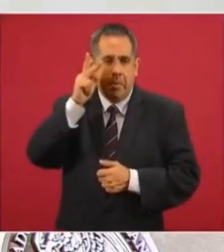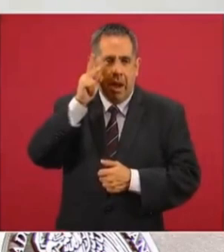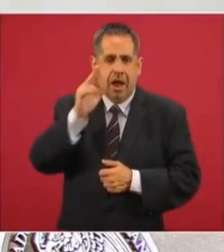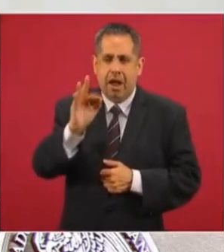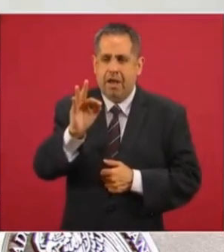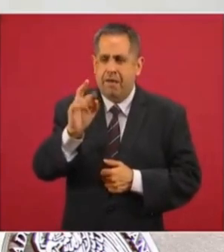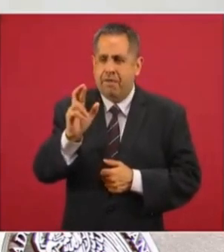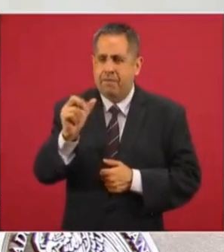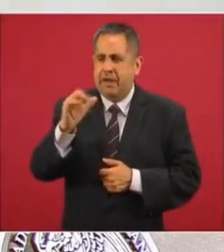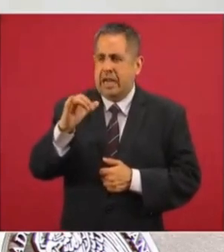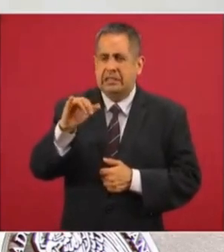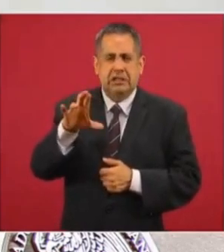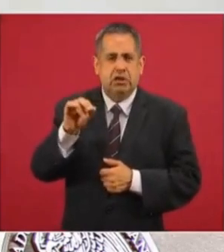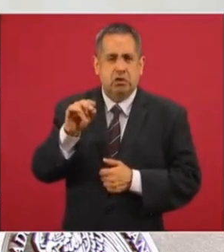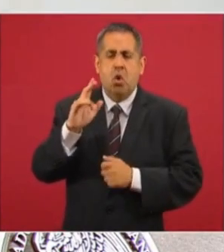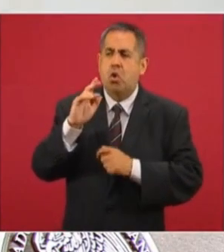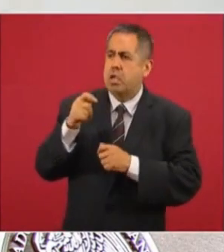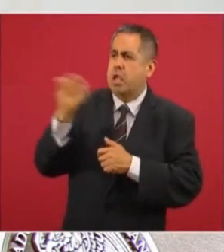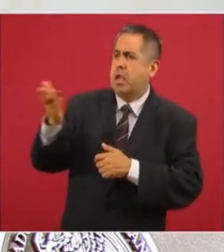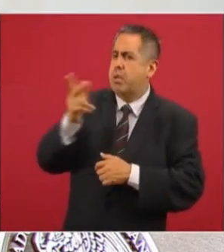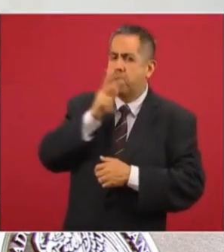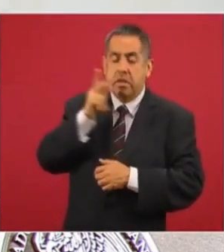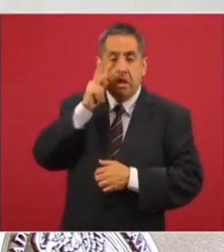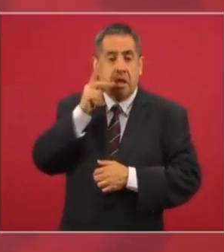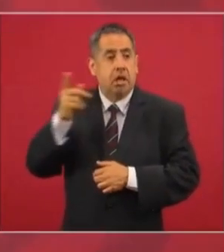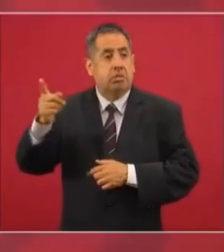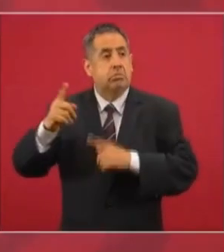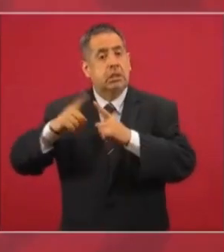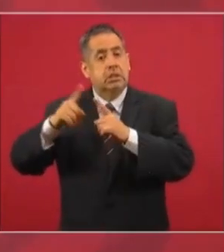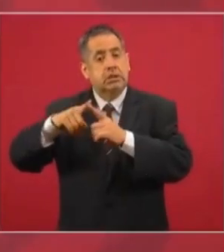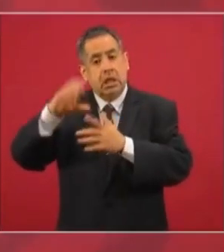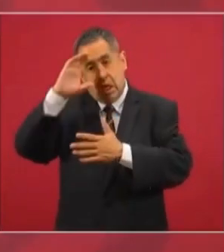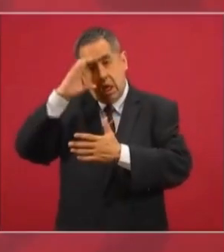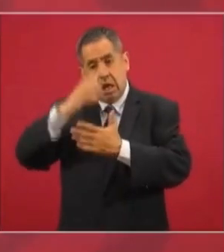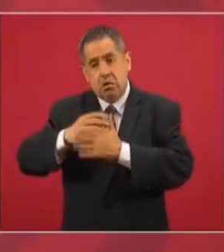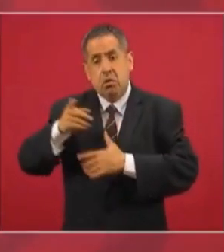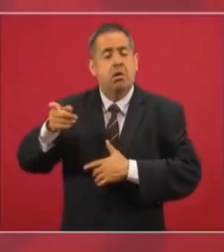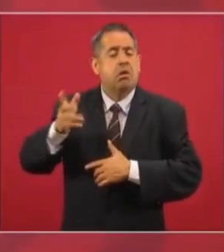Ya la Iglesia Católica